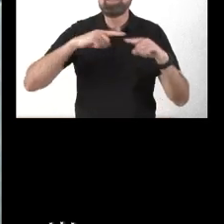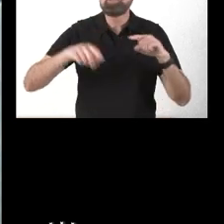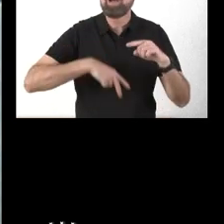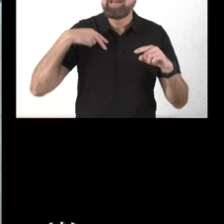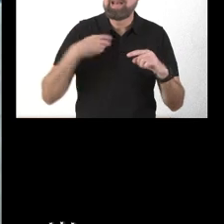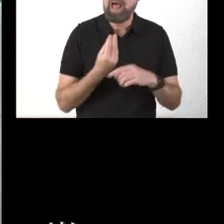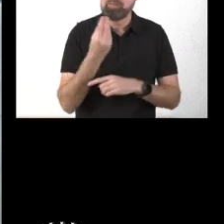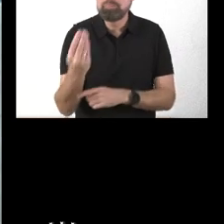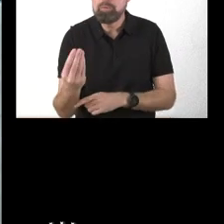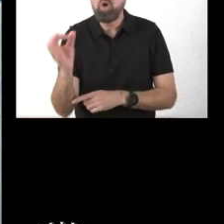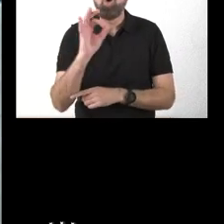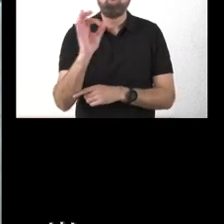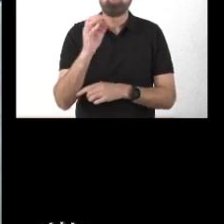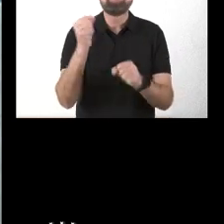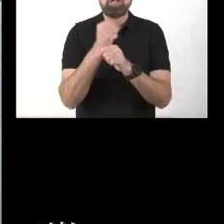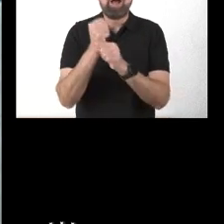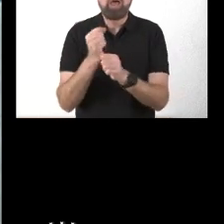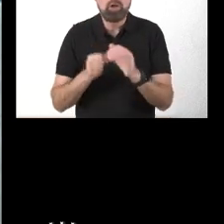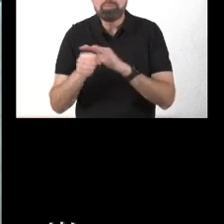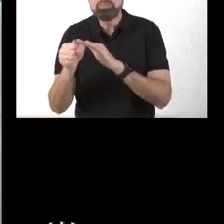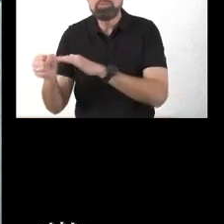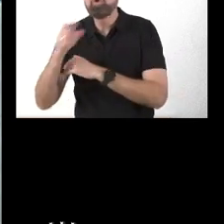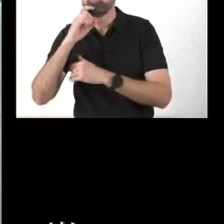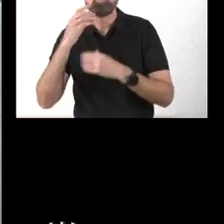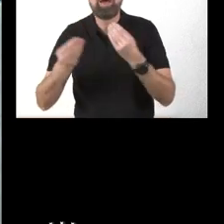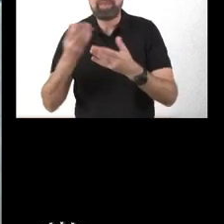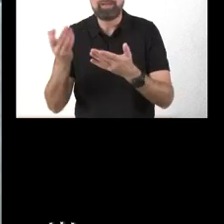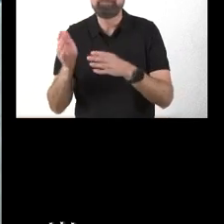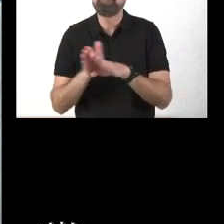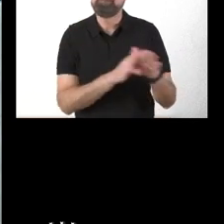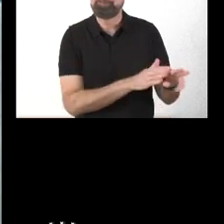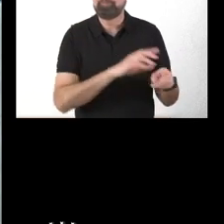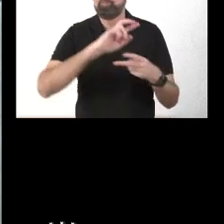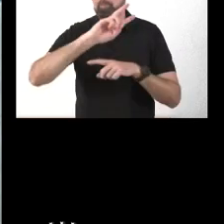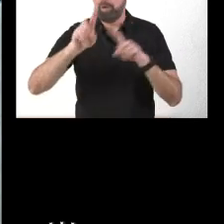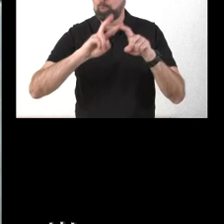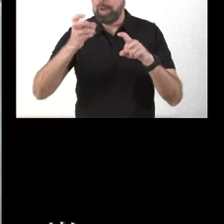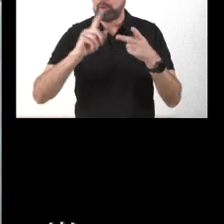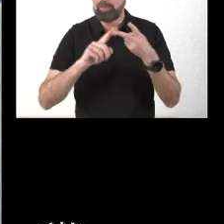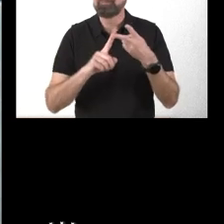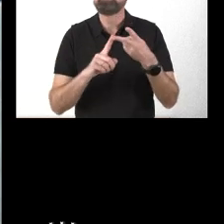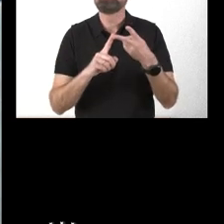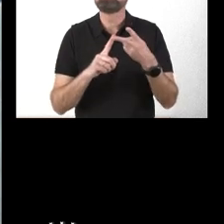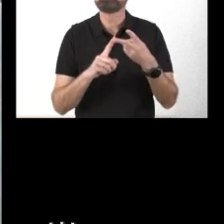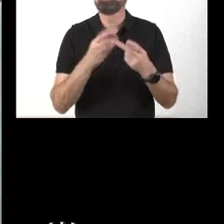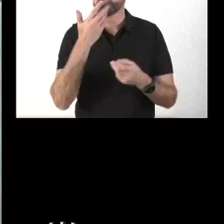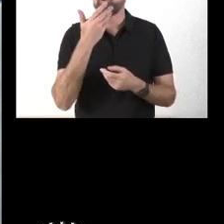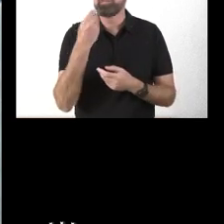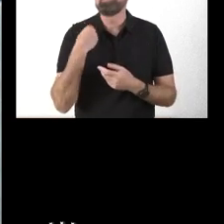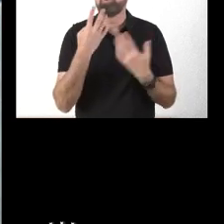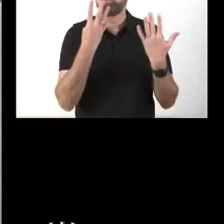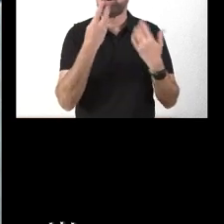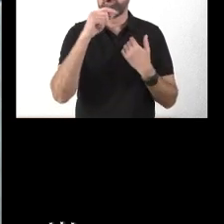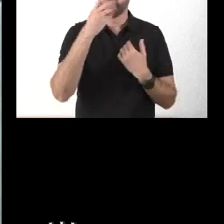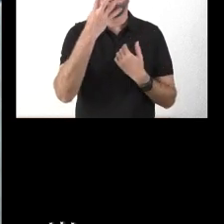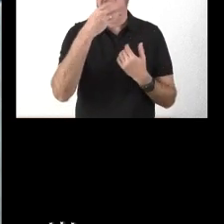establecer trabajadores allí, cómo lo van a hacer. En segundo lugar, me gustaría conocer cuánto de los 9,4 millones de euros